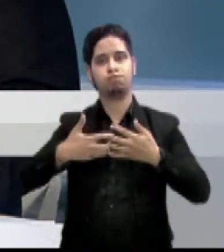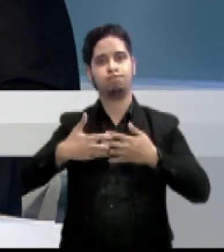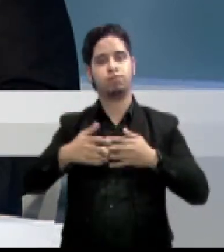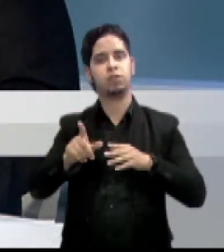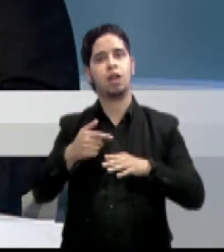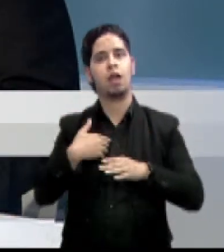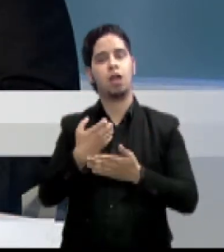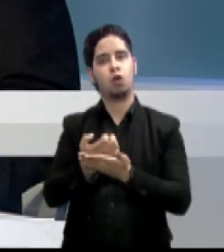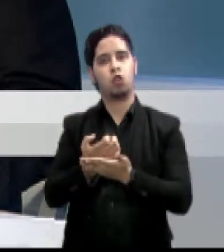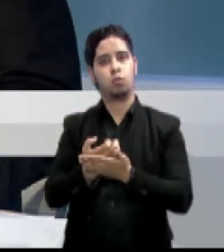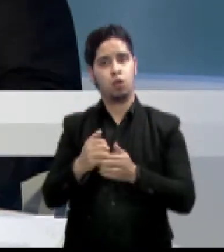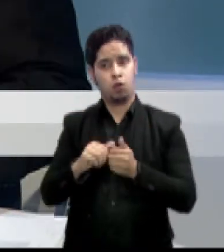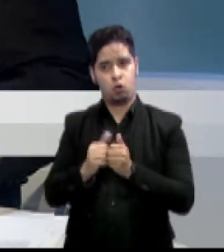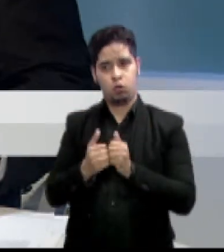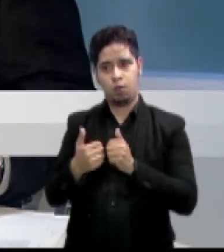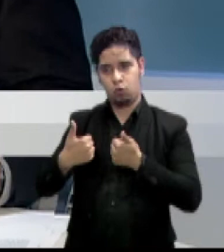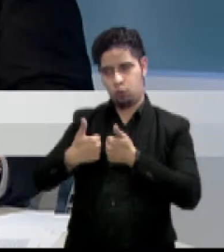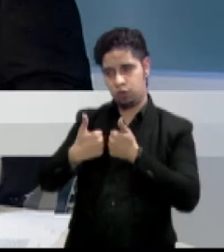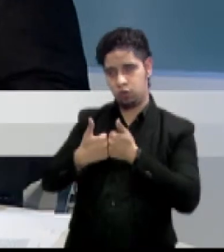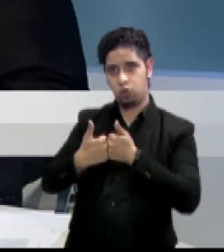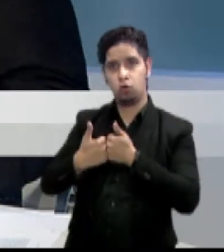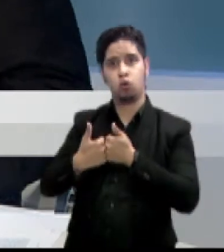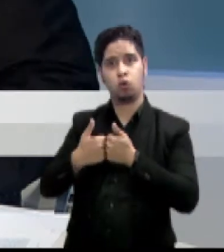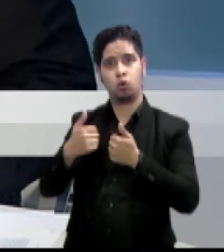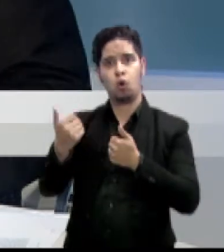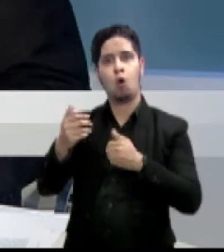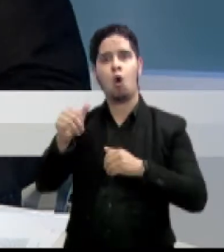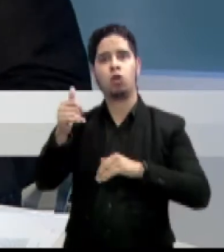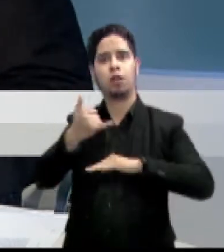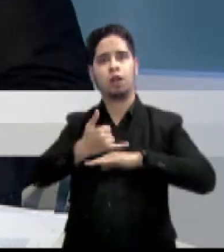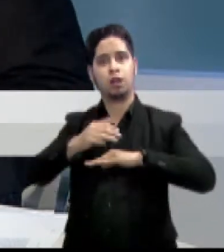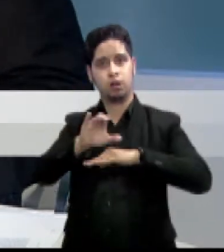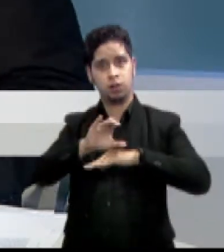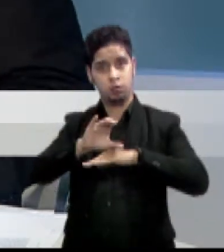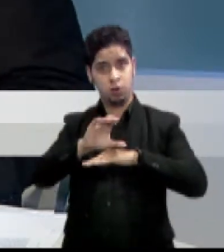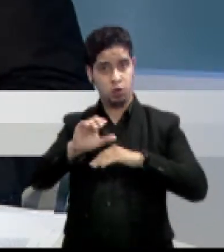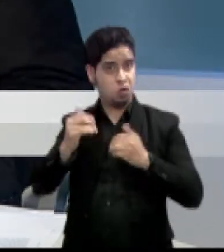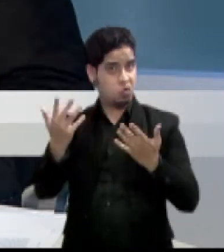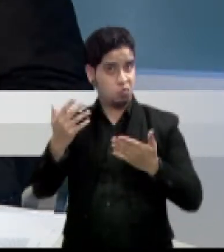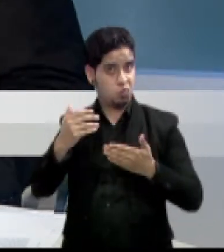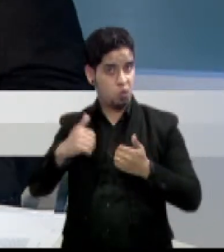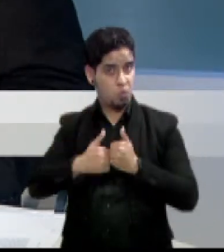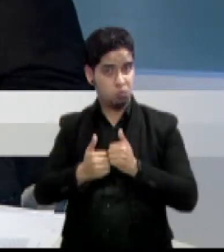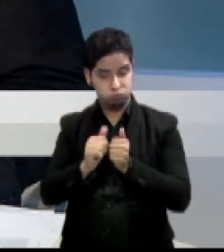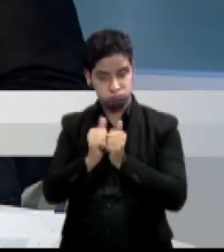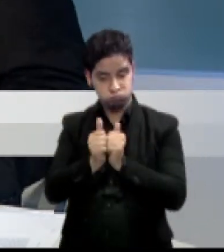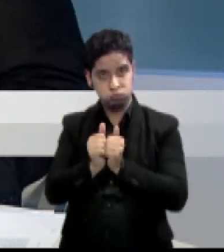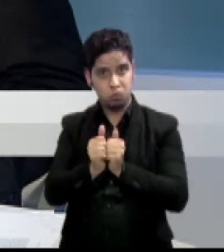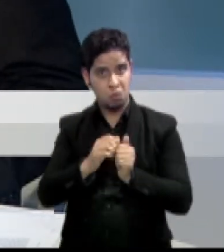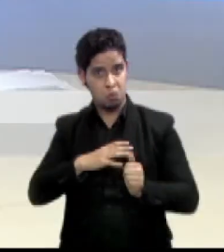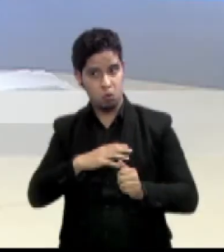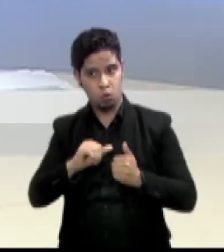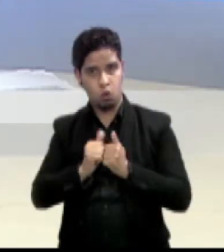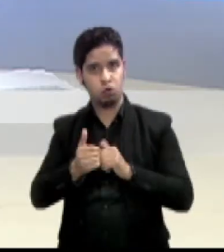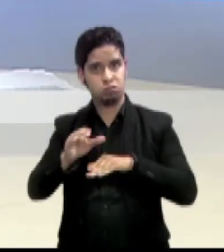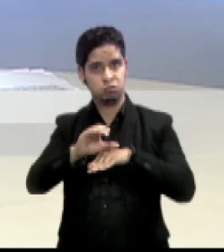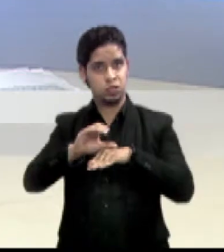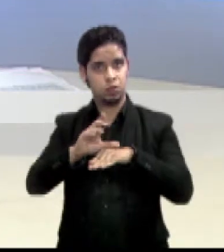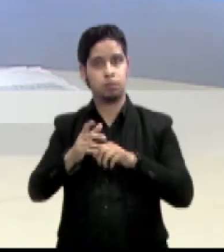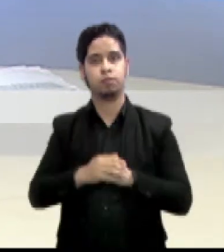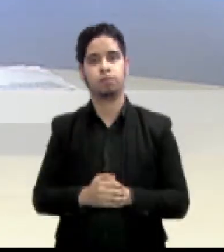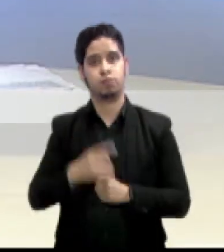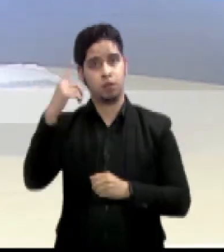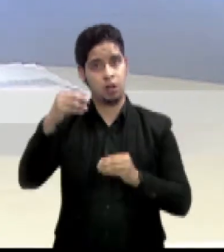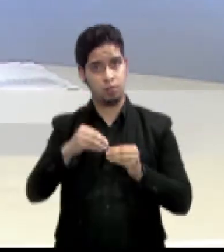las otras islas del Caribe y cuán competitivos somos con la falta de los all-inclusive. Para ver estas y otras noticias, visite nuestra